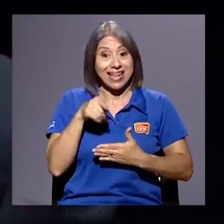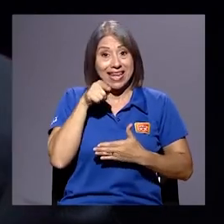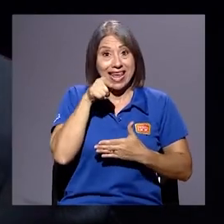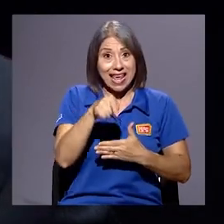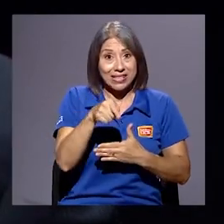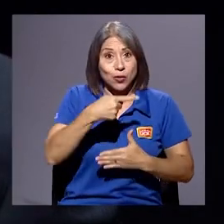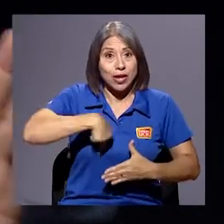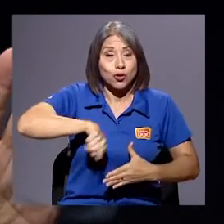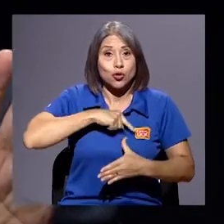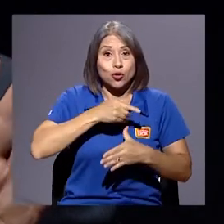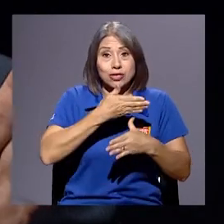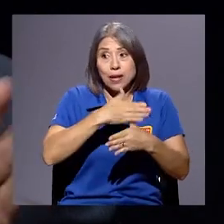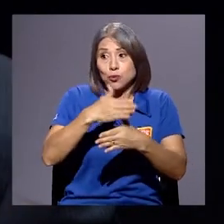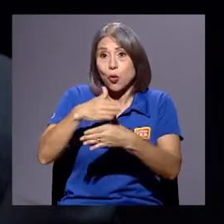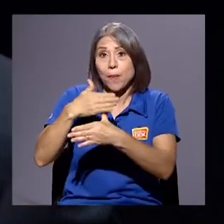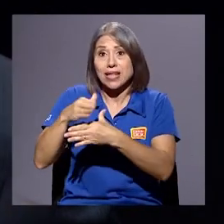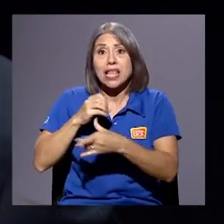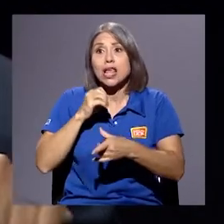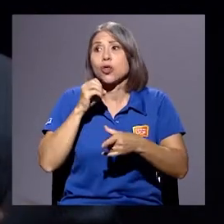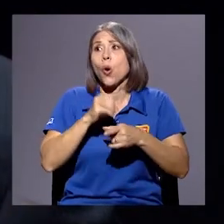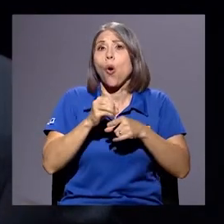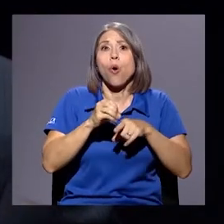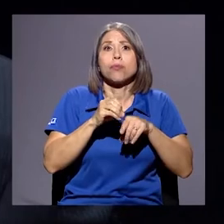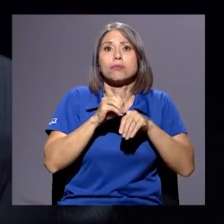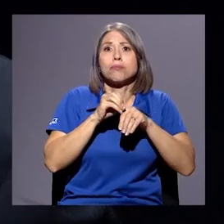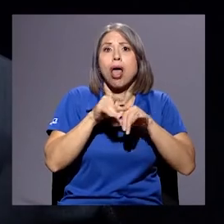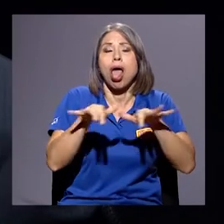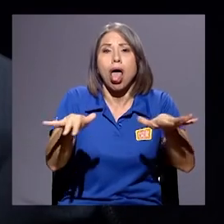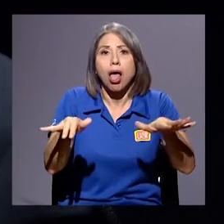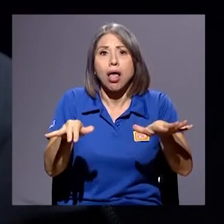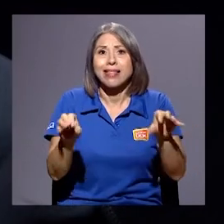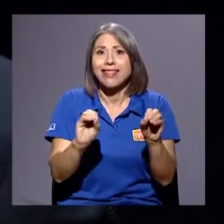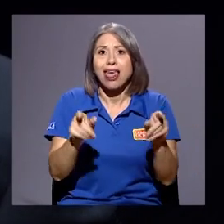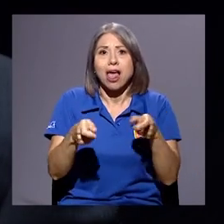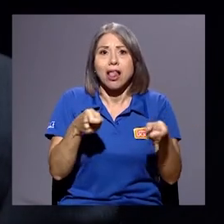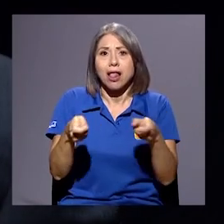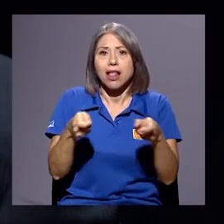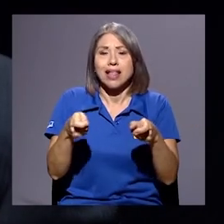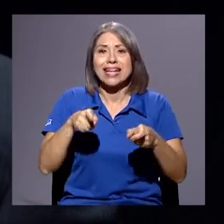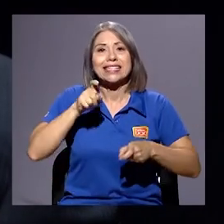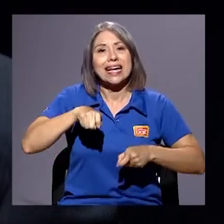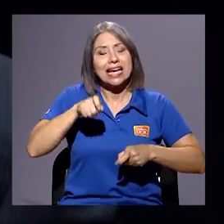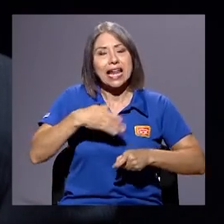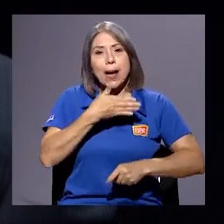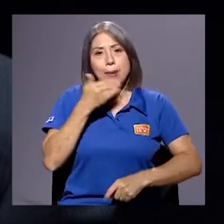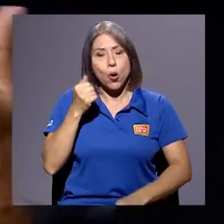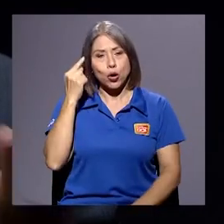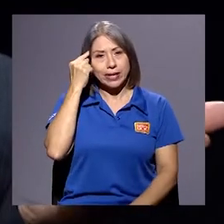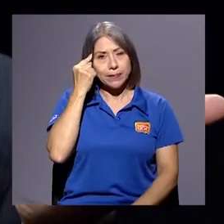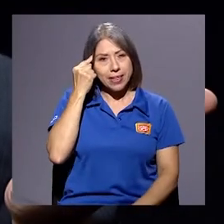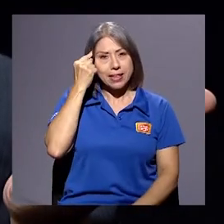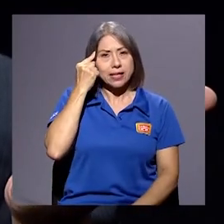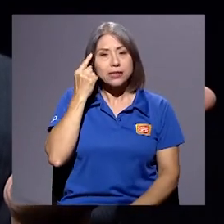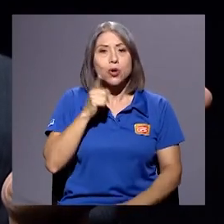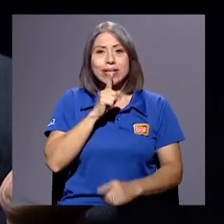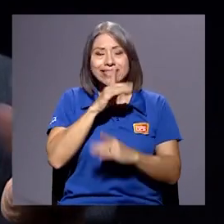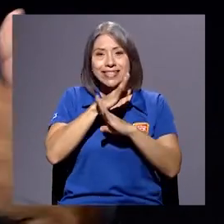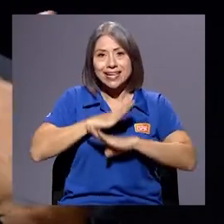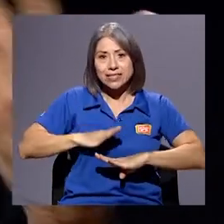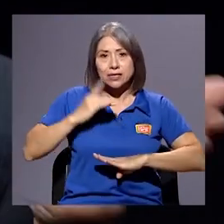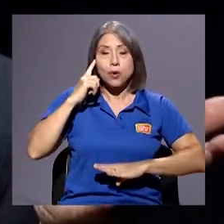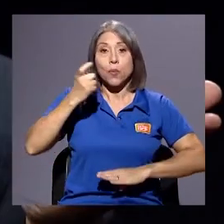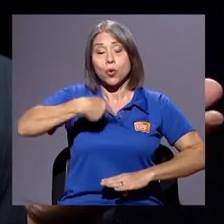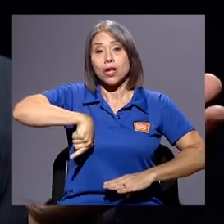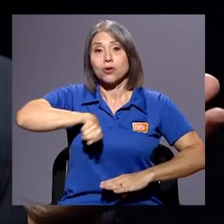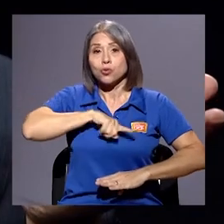sin ninguna mediación requeriría meditación y silencio. Porque estamos construyendo entonces